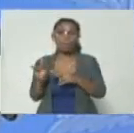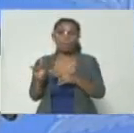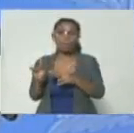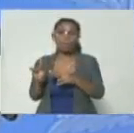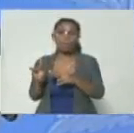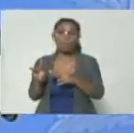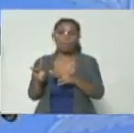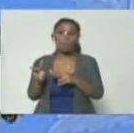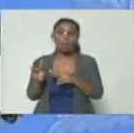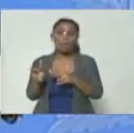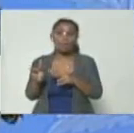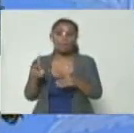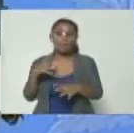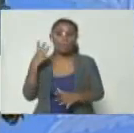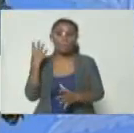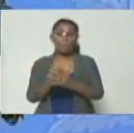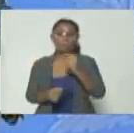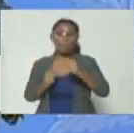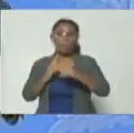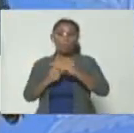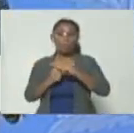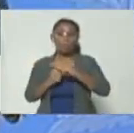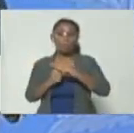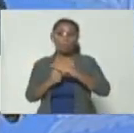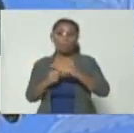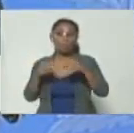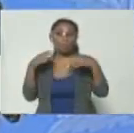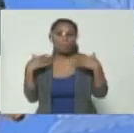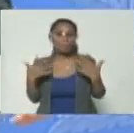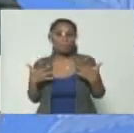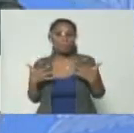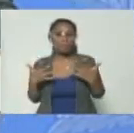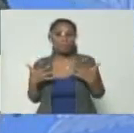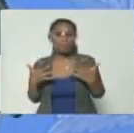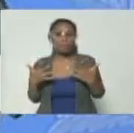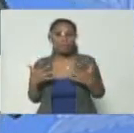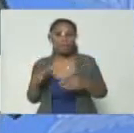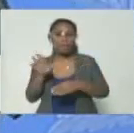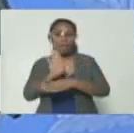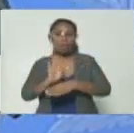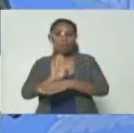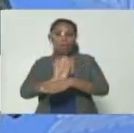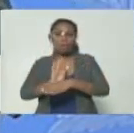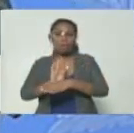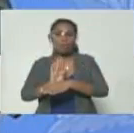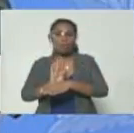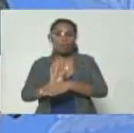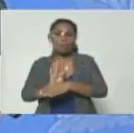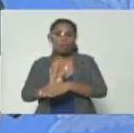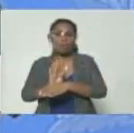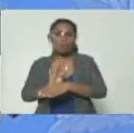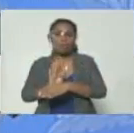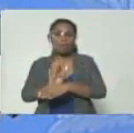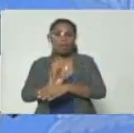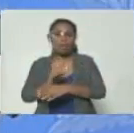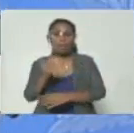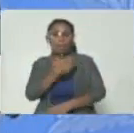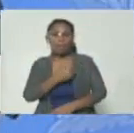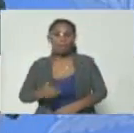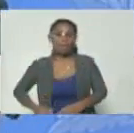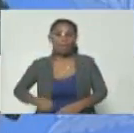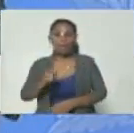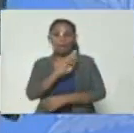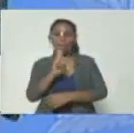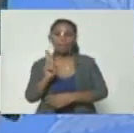oportunamente desactivados por parte de la protección del presidente de la